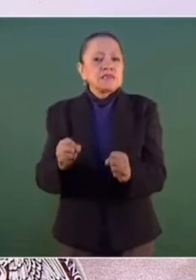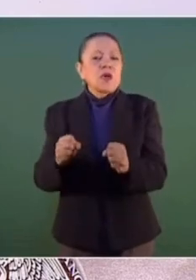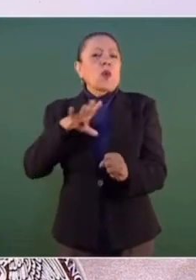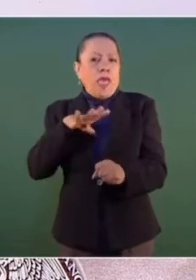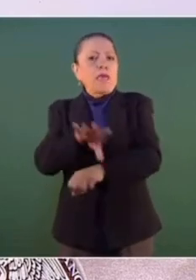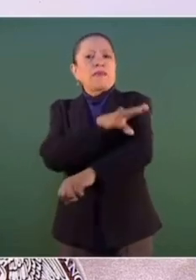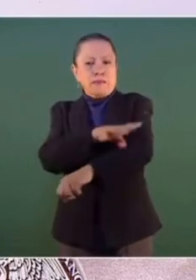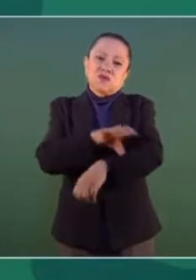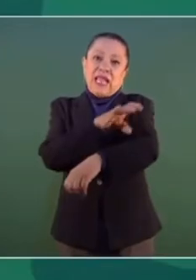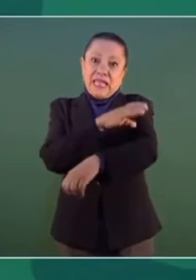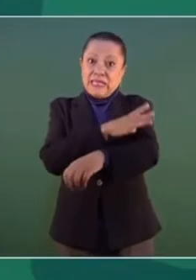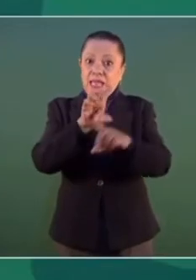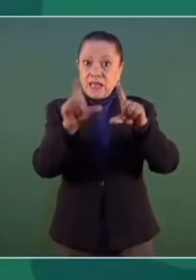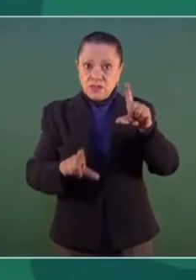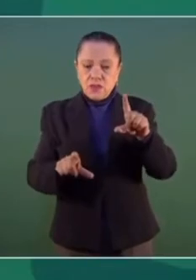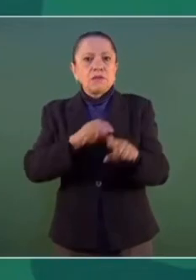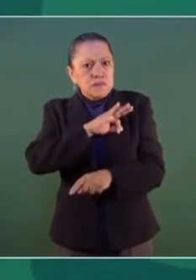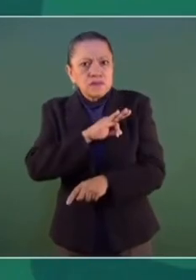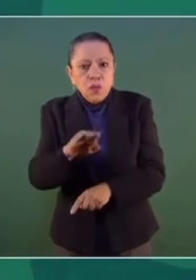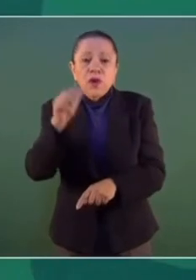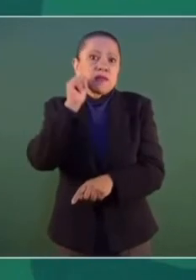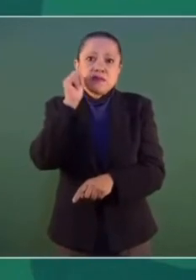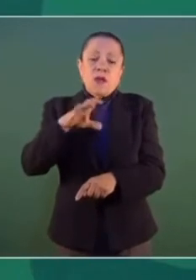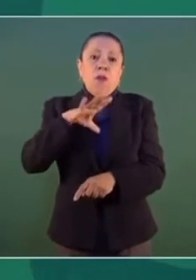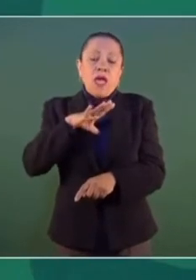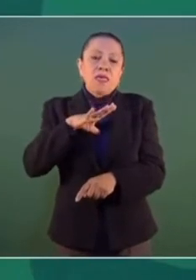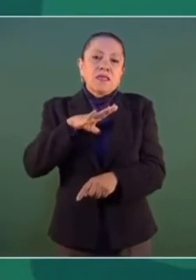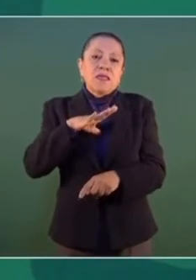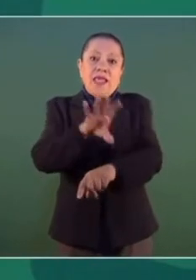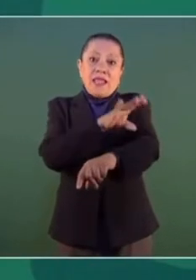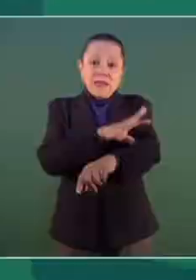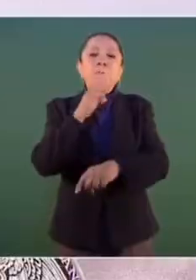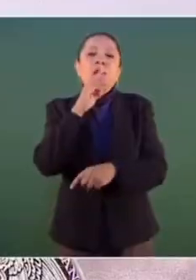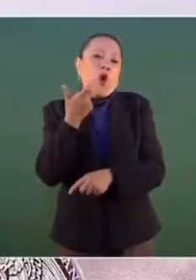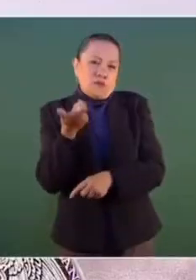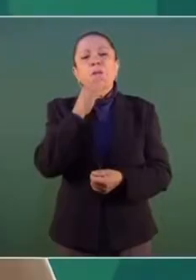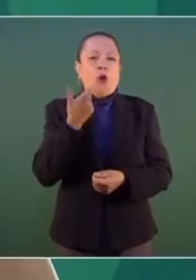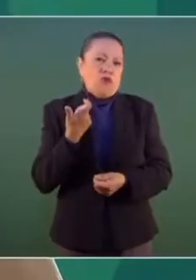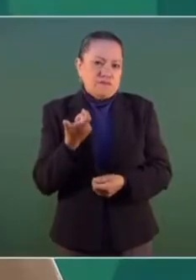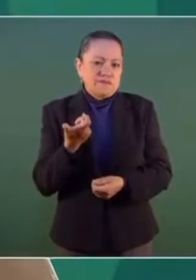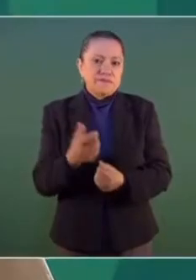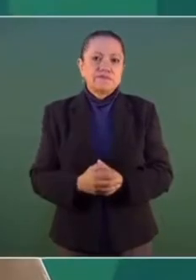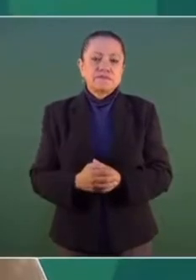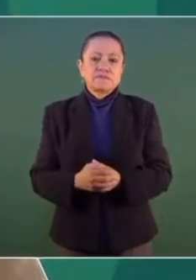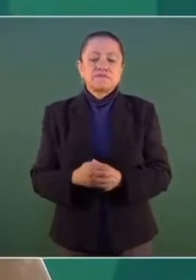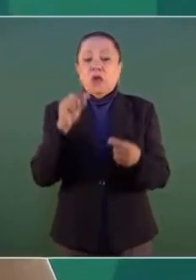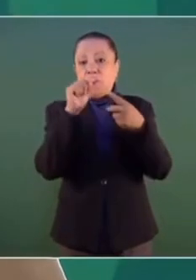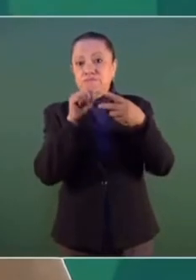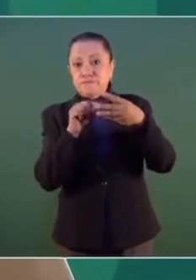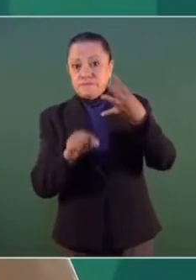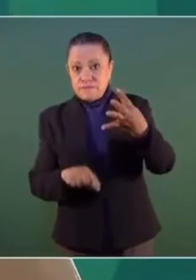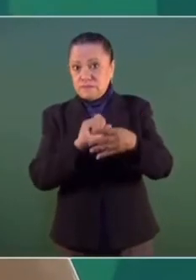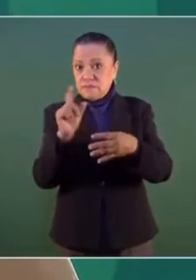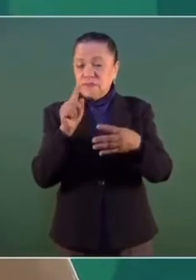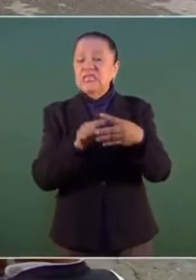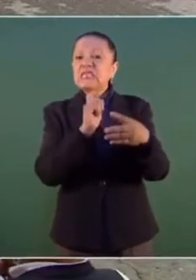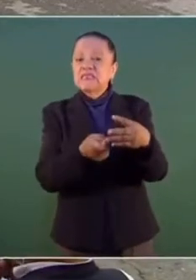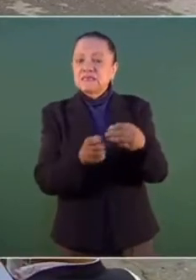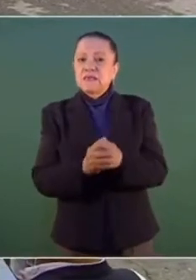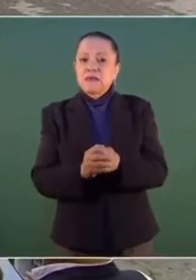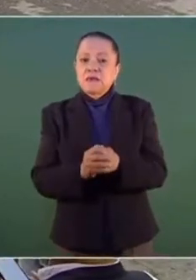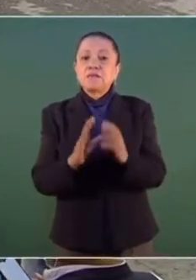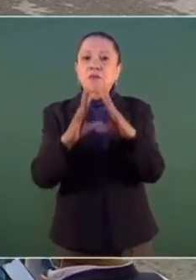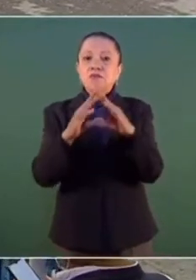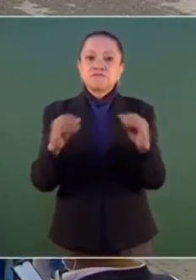energética del país, en el que haya electricidad a mejor costo para todos los mexicanos. Entre los puntos a destacar, desde luego, está el